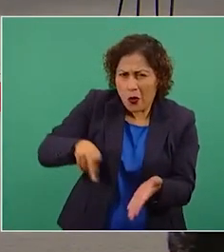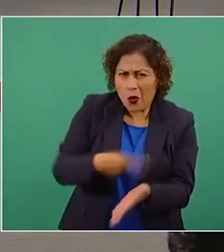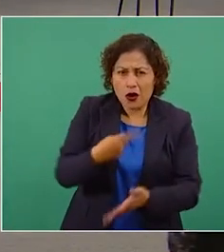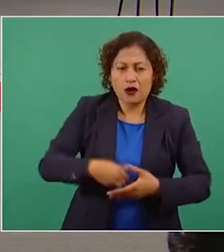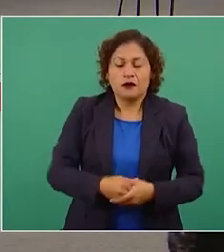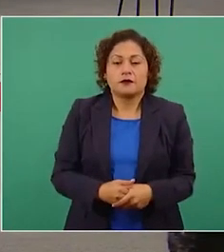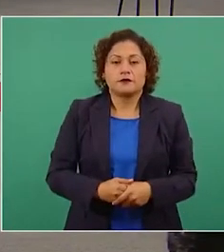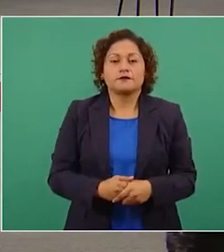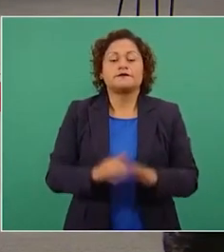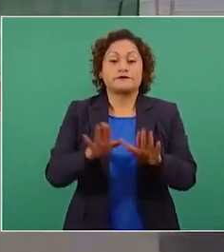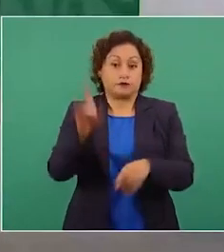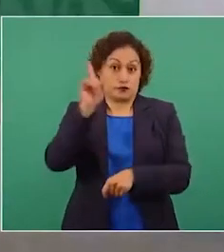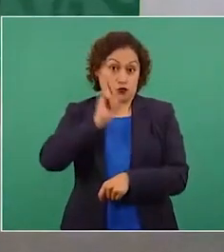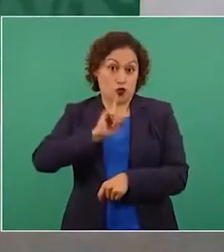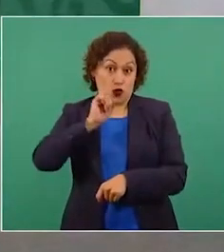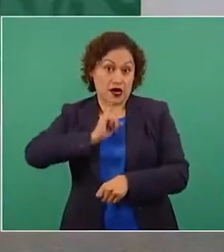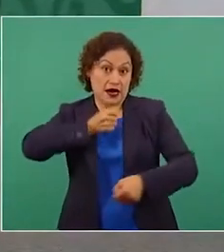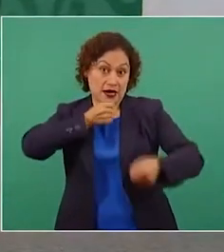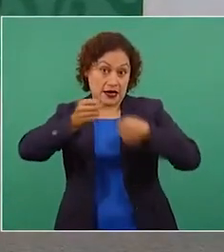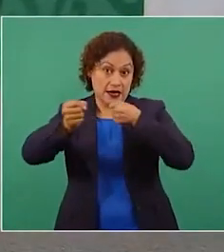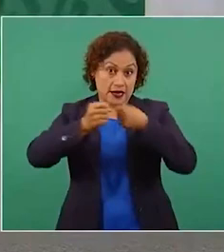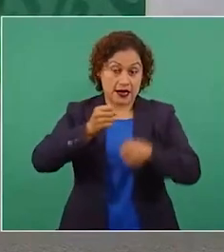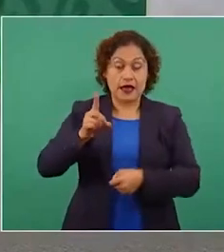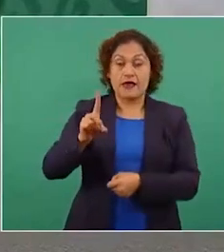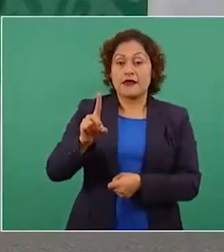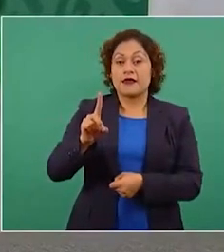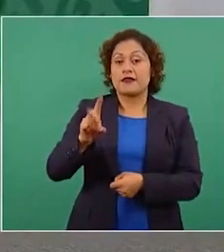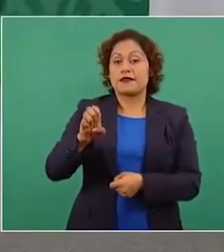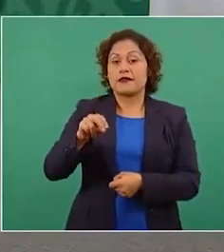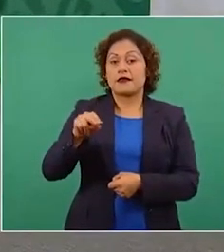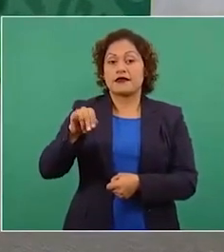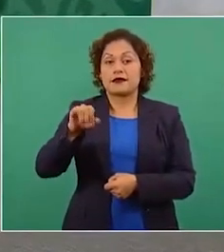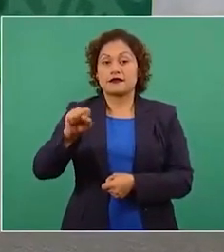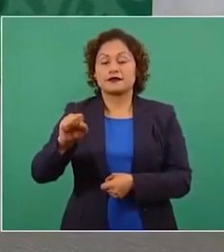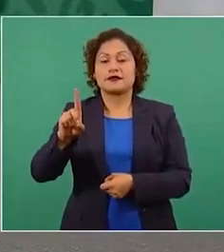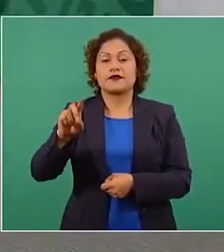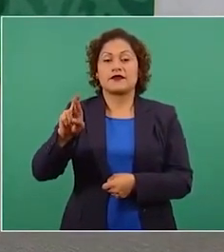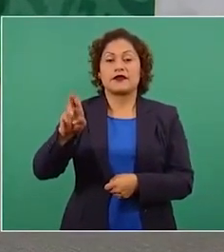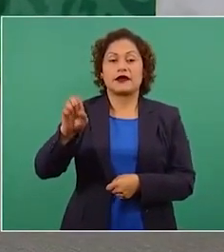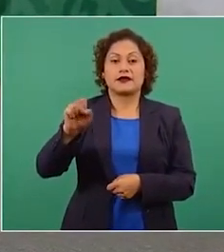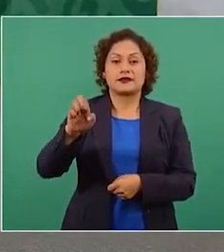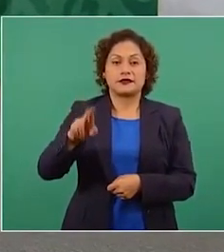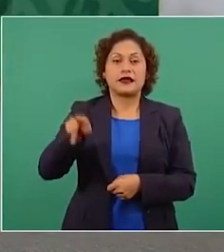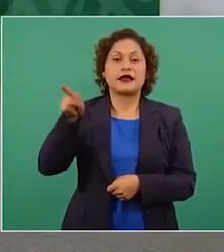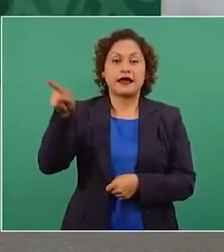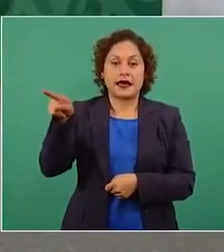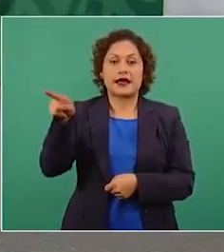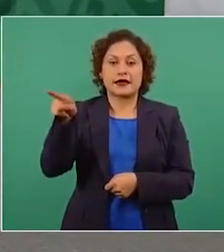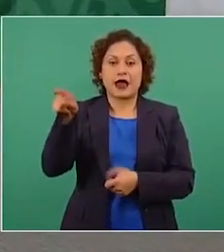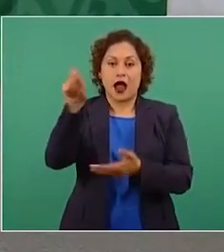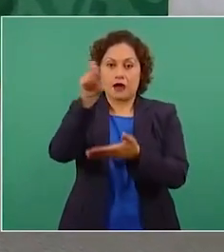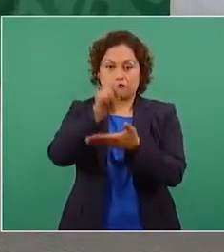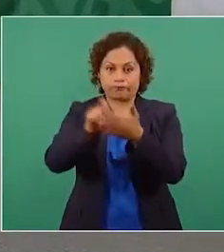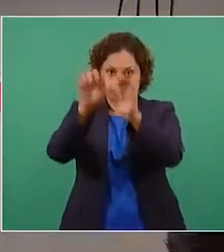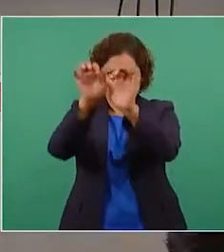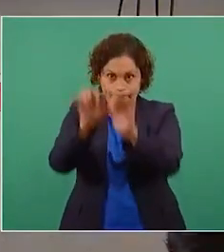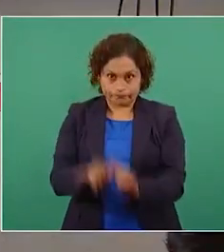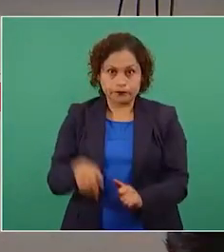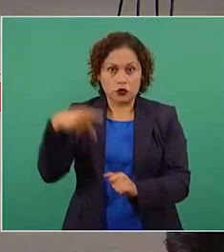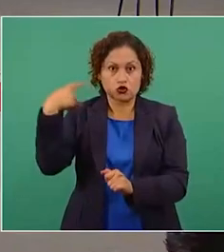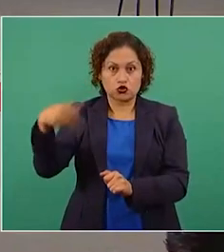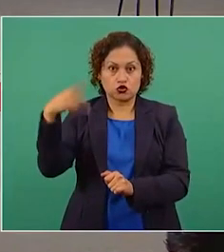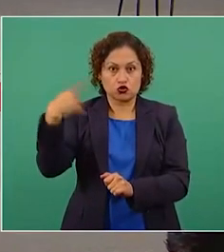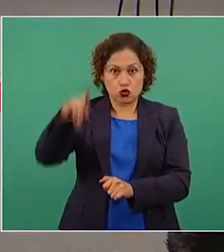La comentarista, Denise Dresce, escribe en su columna, que bueno,